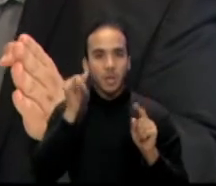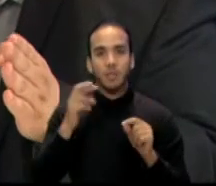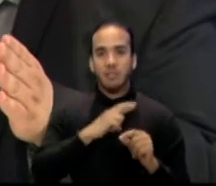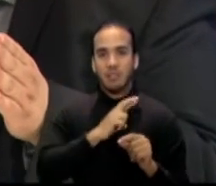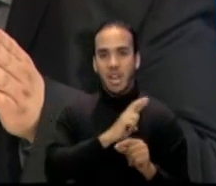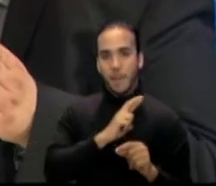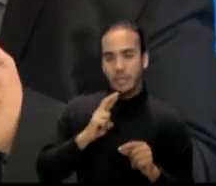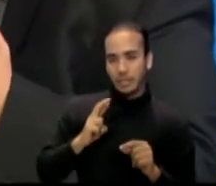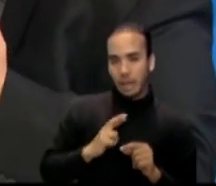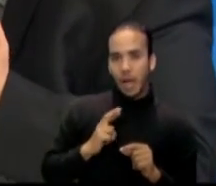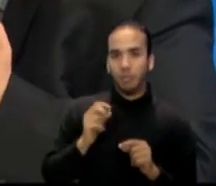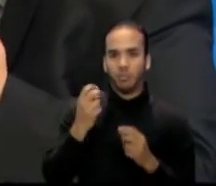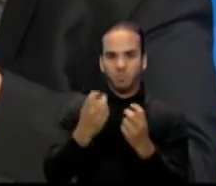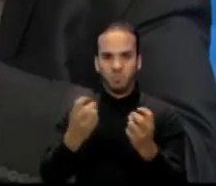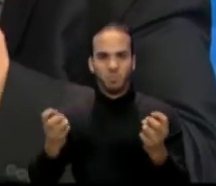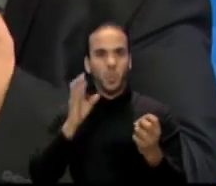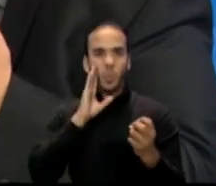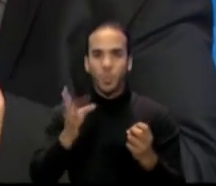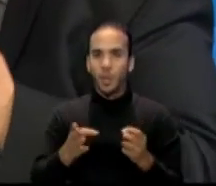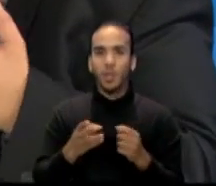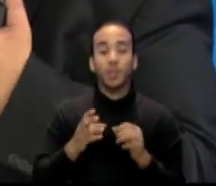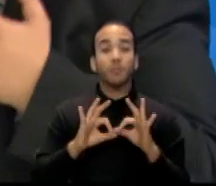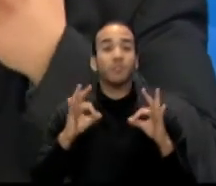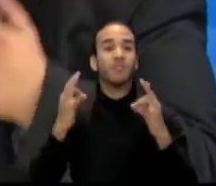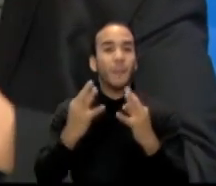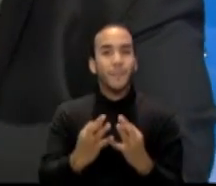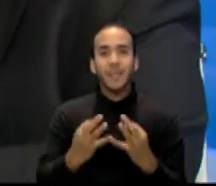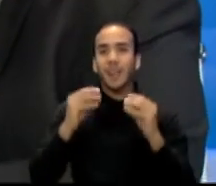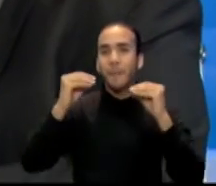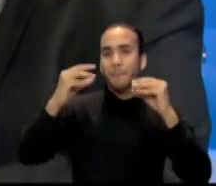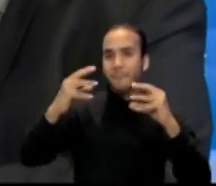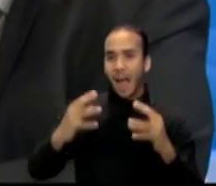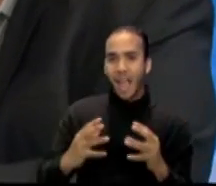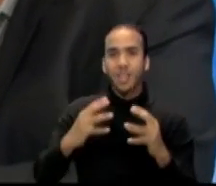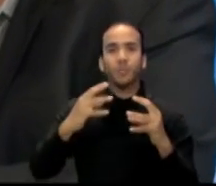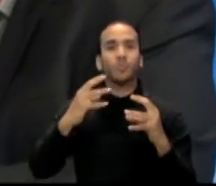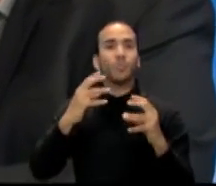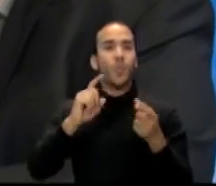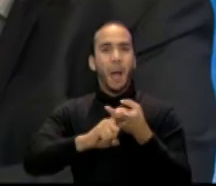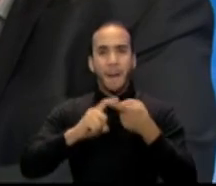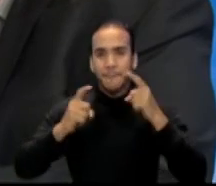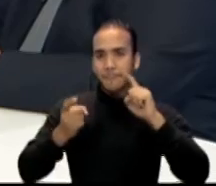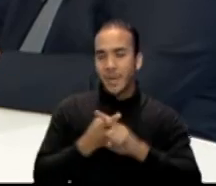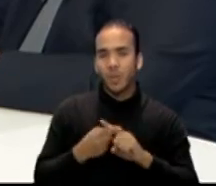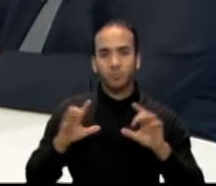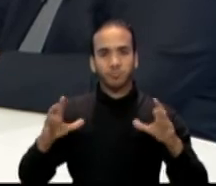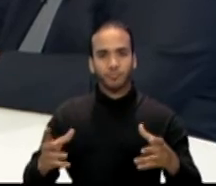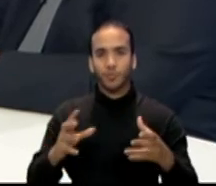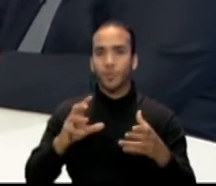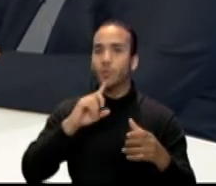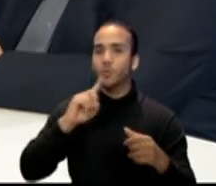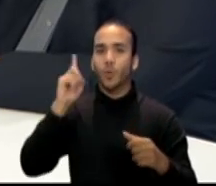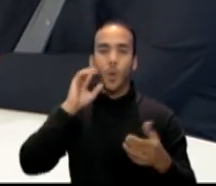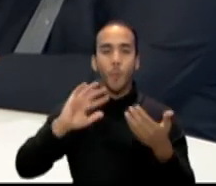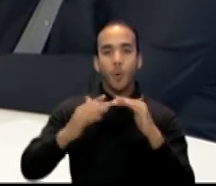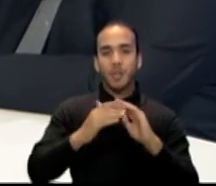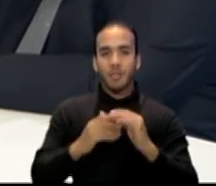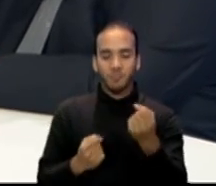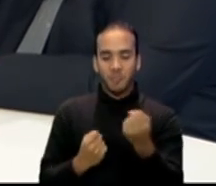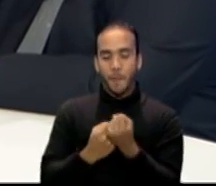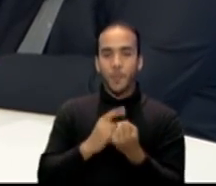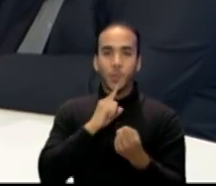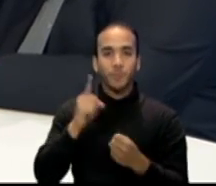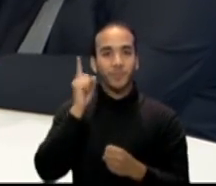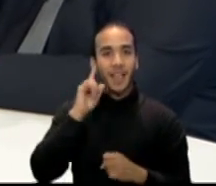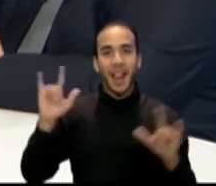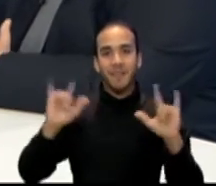solamente las personas sordas. Son los familiares, los maestros, todas las personas que trabajamos en pro de la comunidad. Nos despedimos con el símbolo de ellos, I love you. I